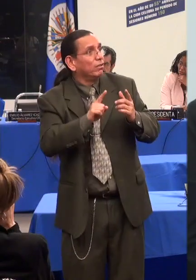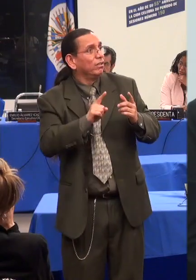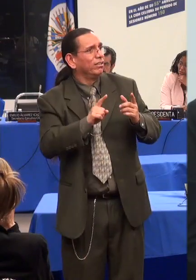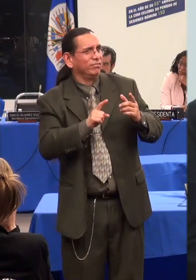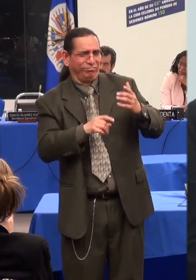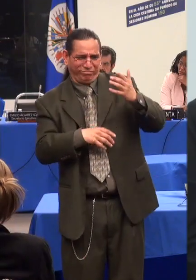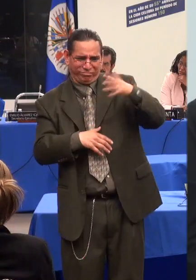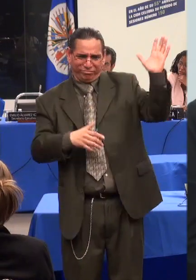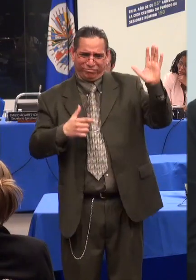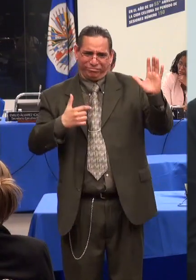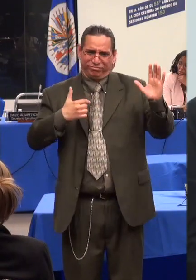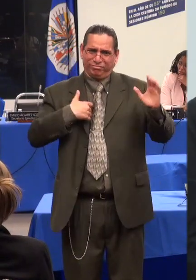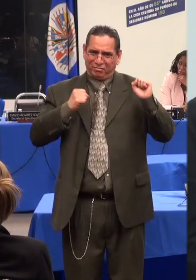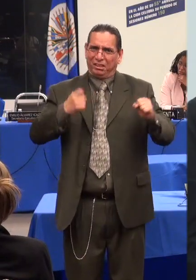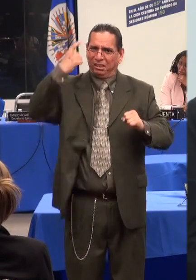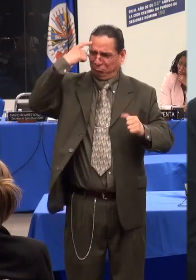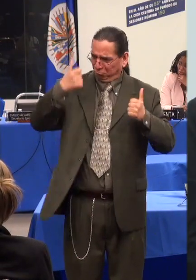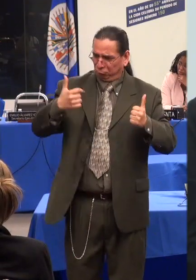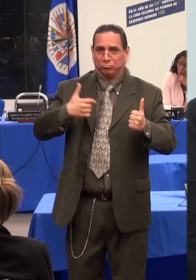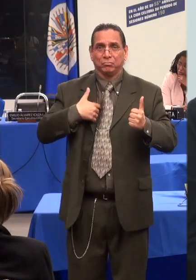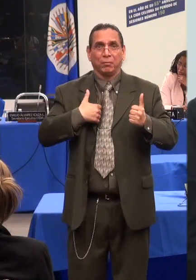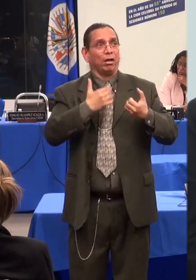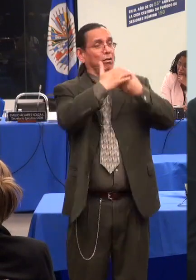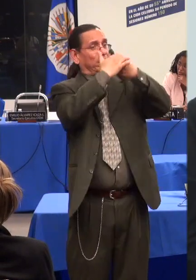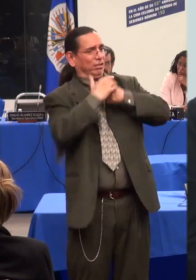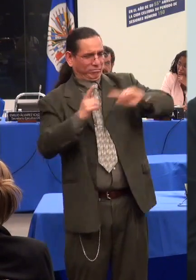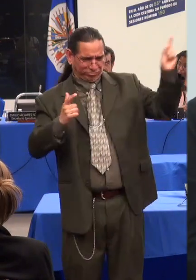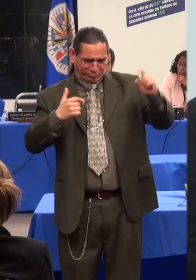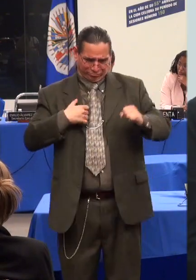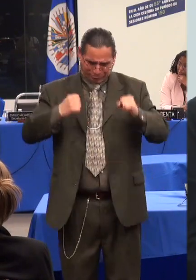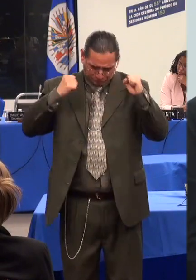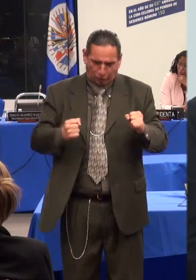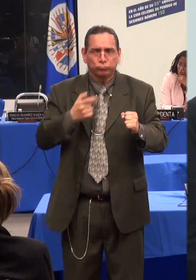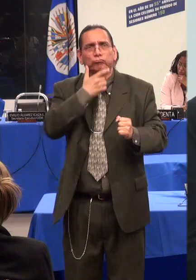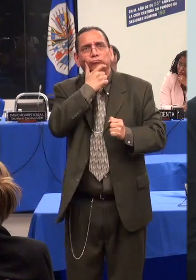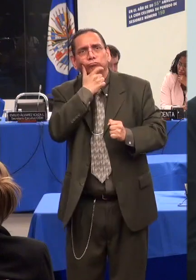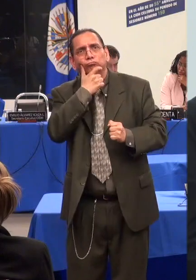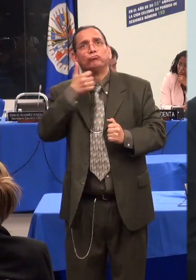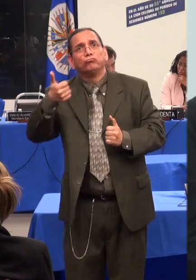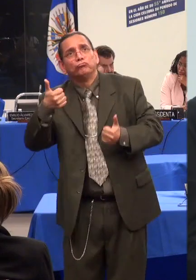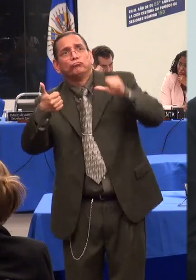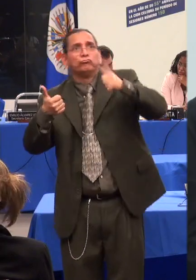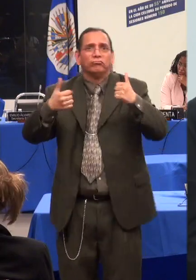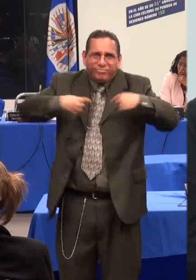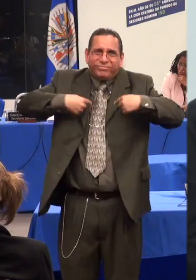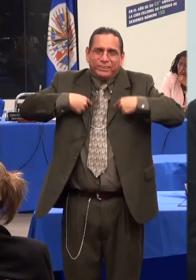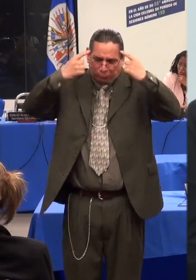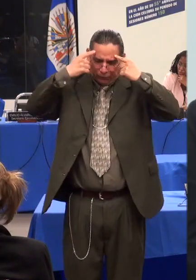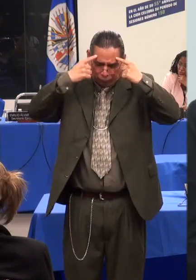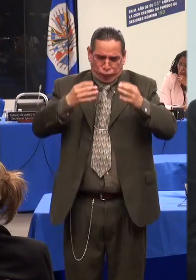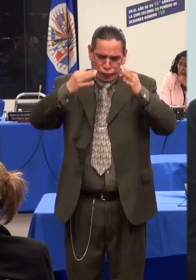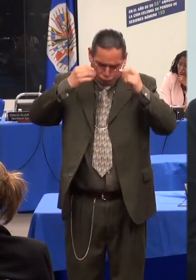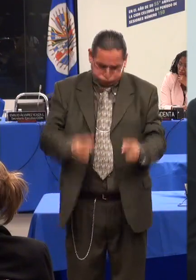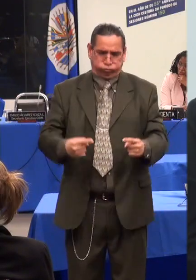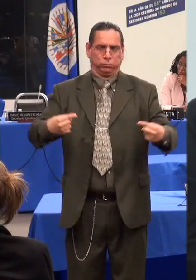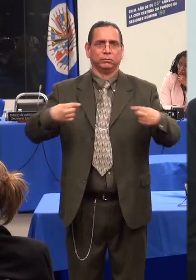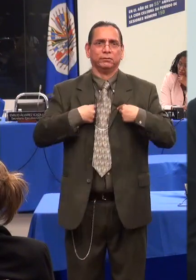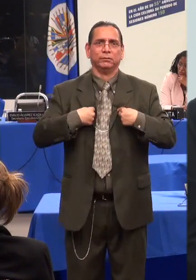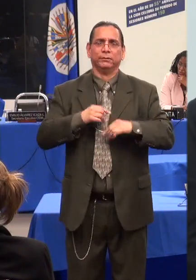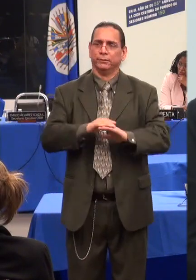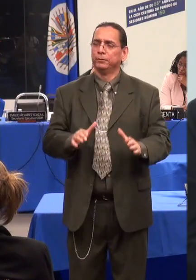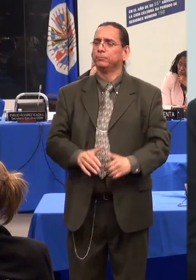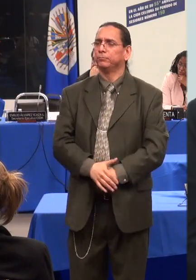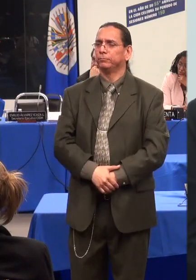me niego a seguir naturalizando el aislamiento y la discriminación. El Estado